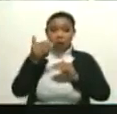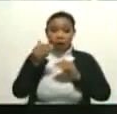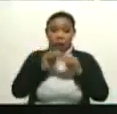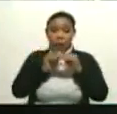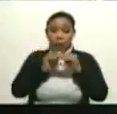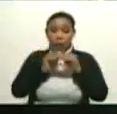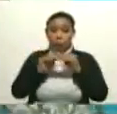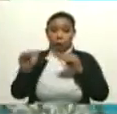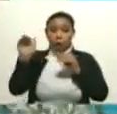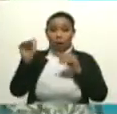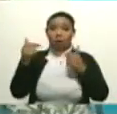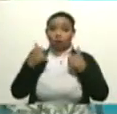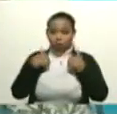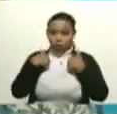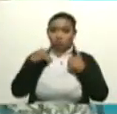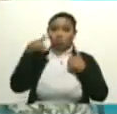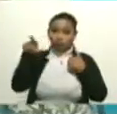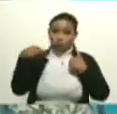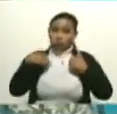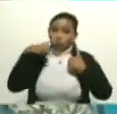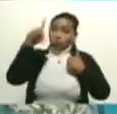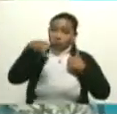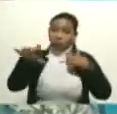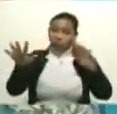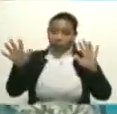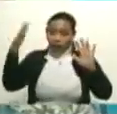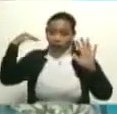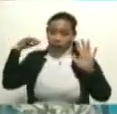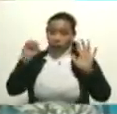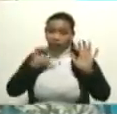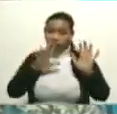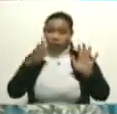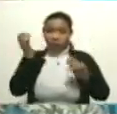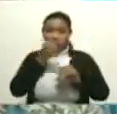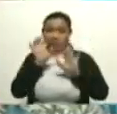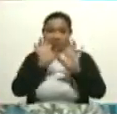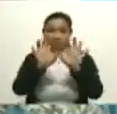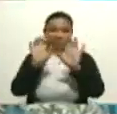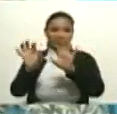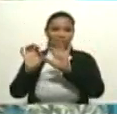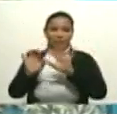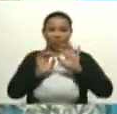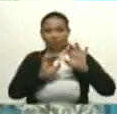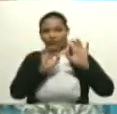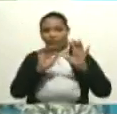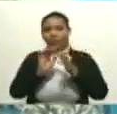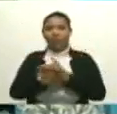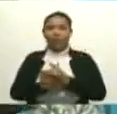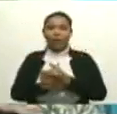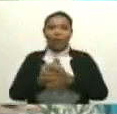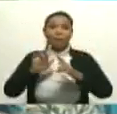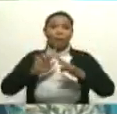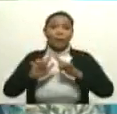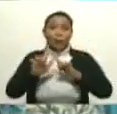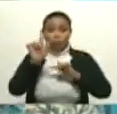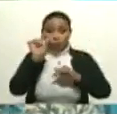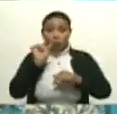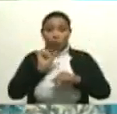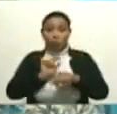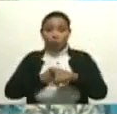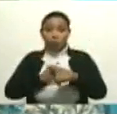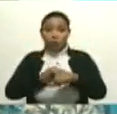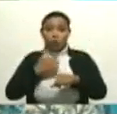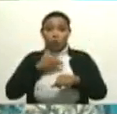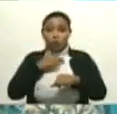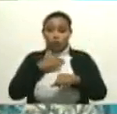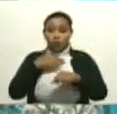y yo también? Usted y yo también, ciertamente. Hace cada vez más tiempo de eso. Pero en algún momento hubo alguien que nos tomó